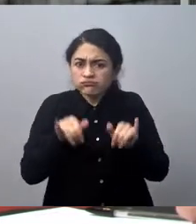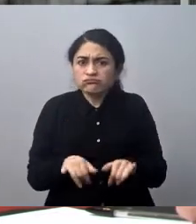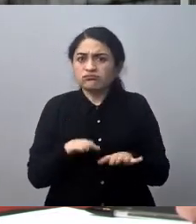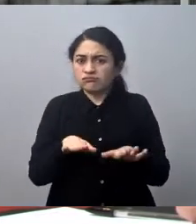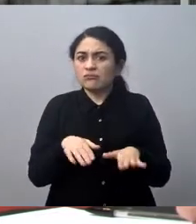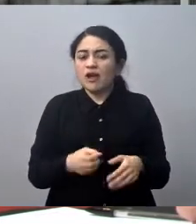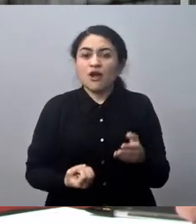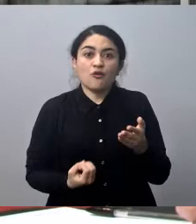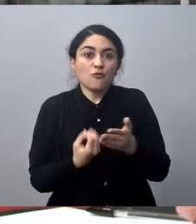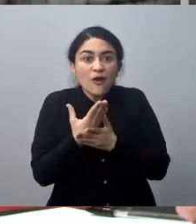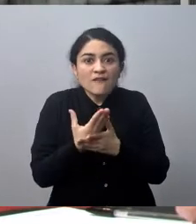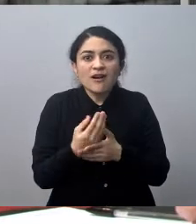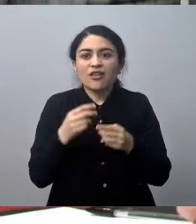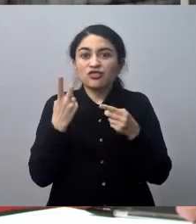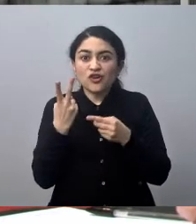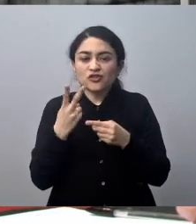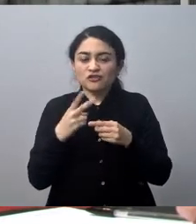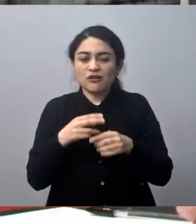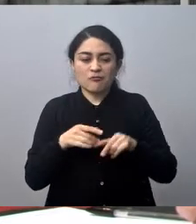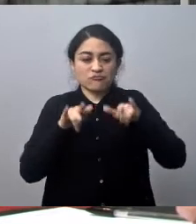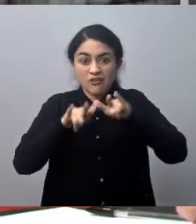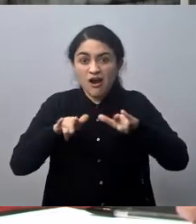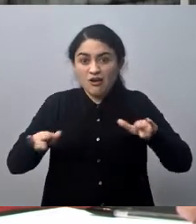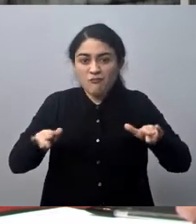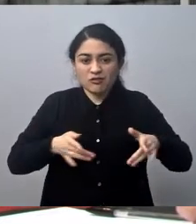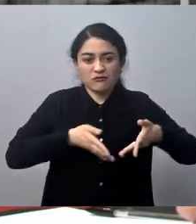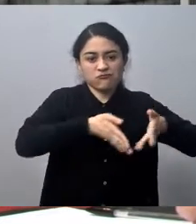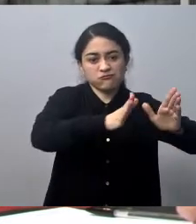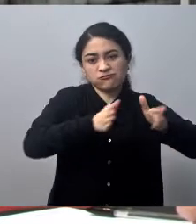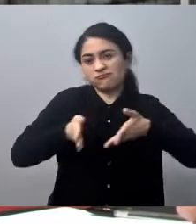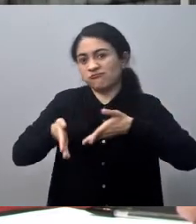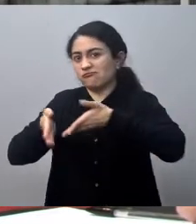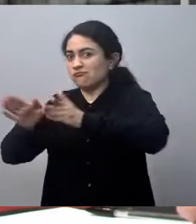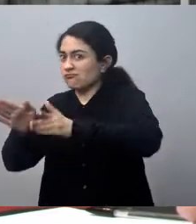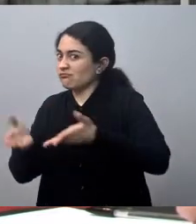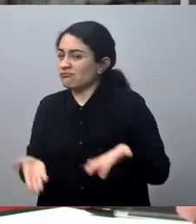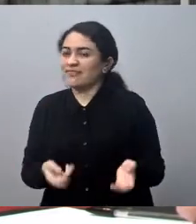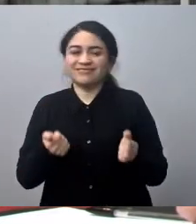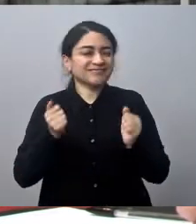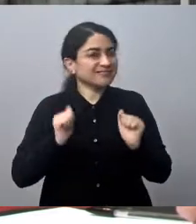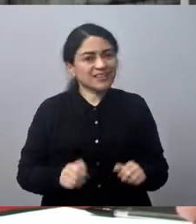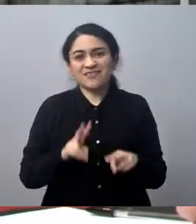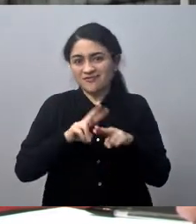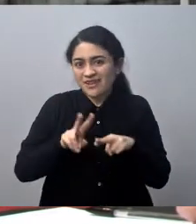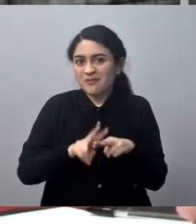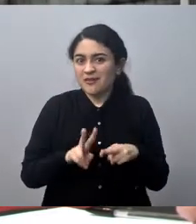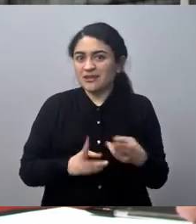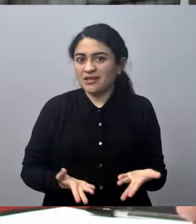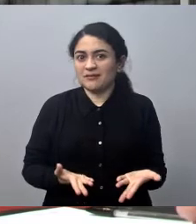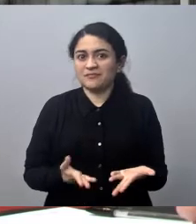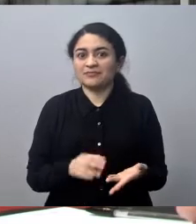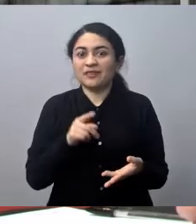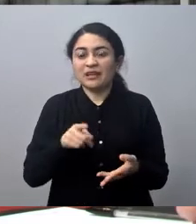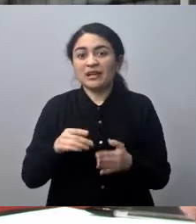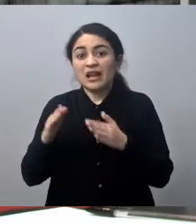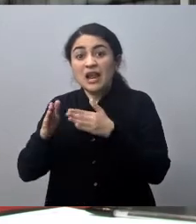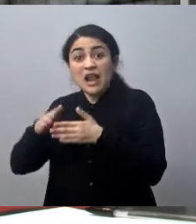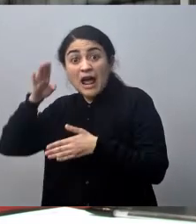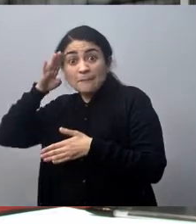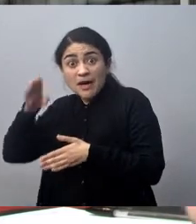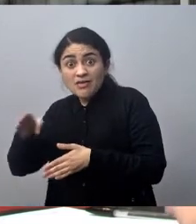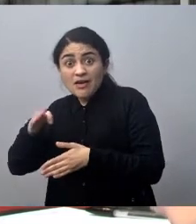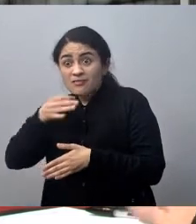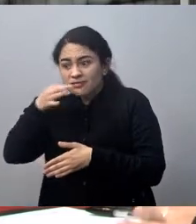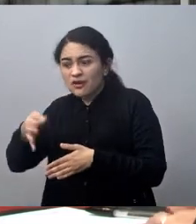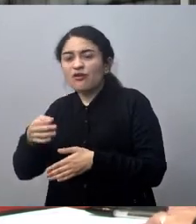nueva pista por el lado Perfecto que es una de las cosas que sí, sí hay que hacerlo porque la Armada pidió, no es cierto que debería